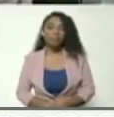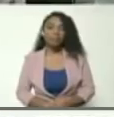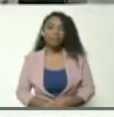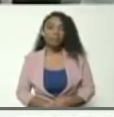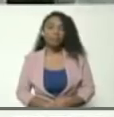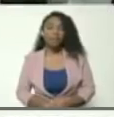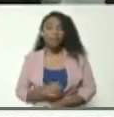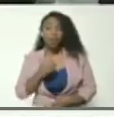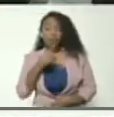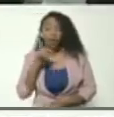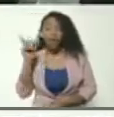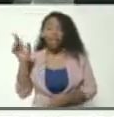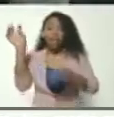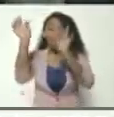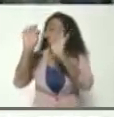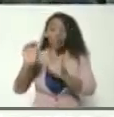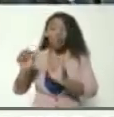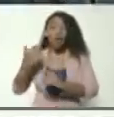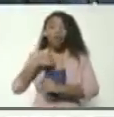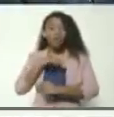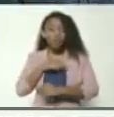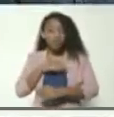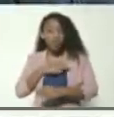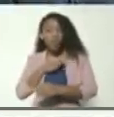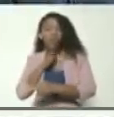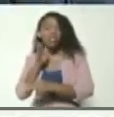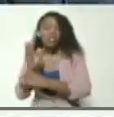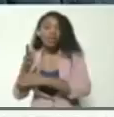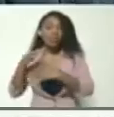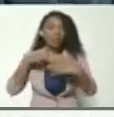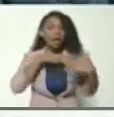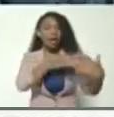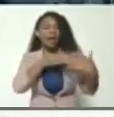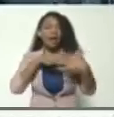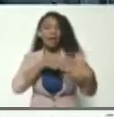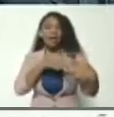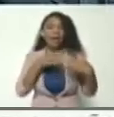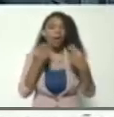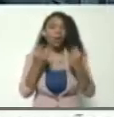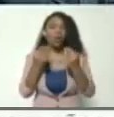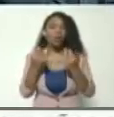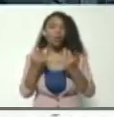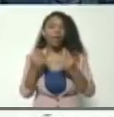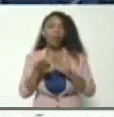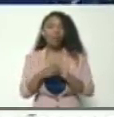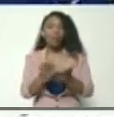Bueno, son fórmulas que tenemos que ir en medio de una guerra económica mundial contra Venezuela.